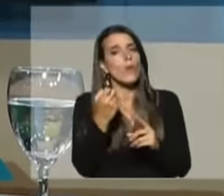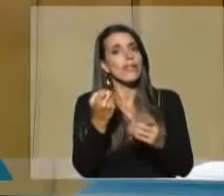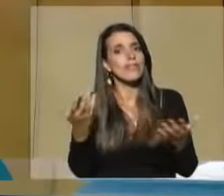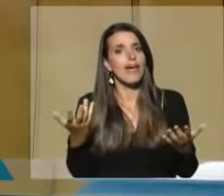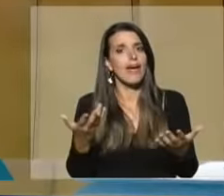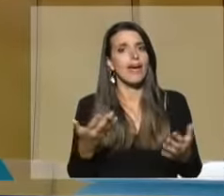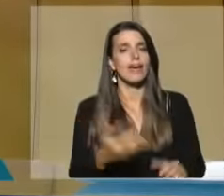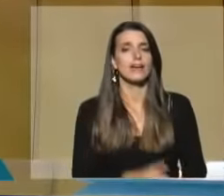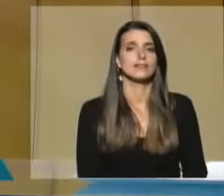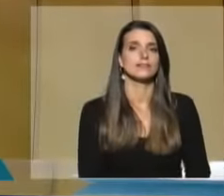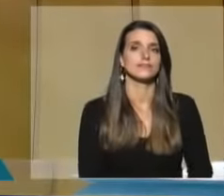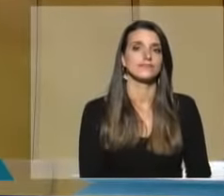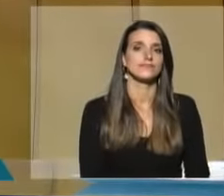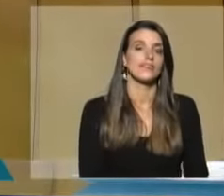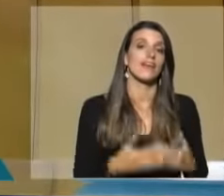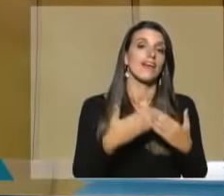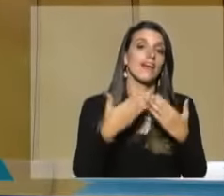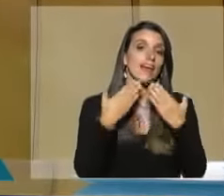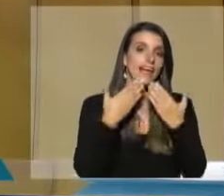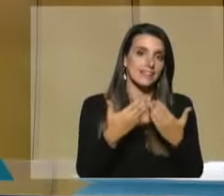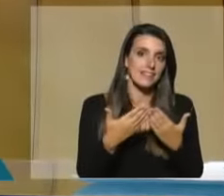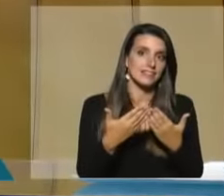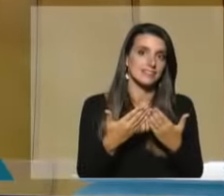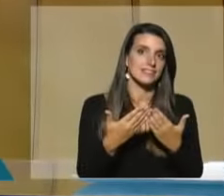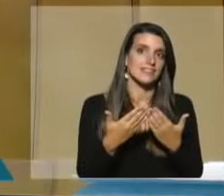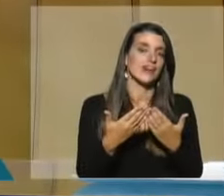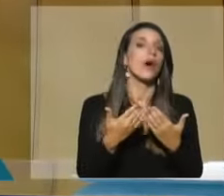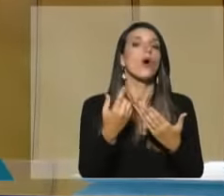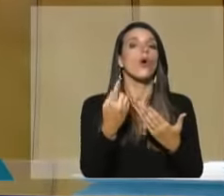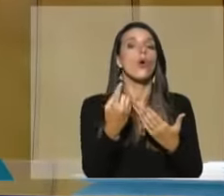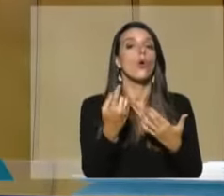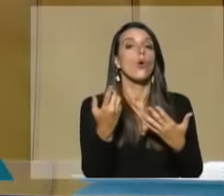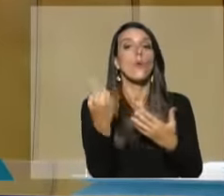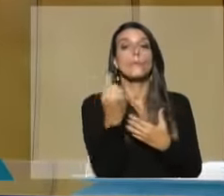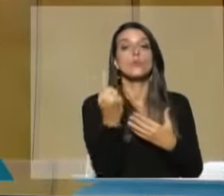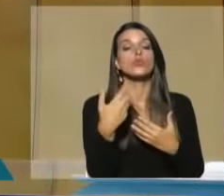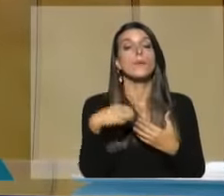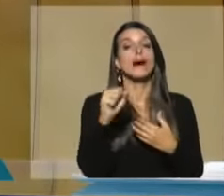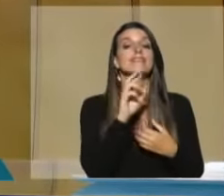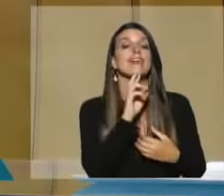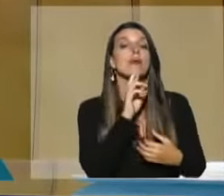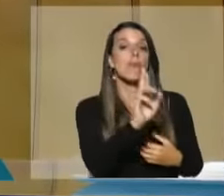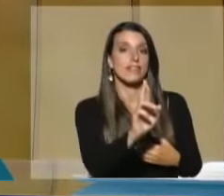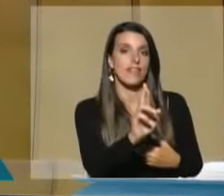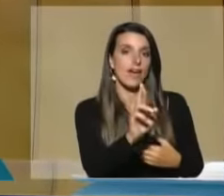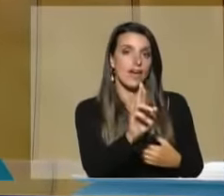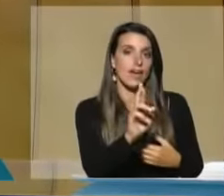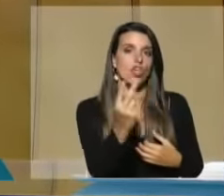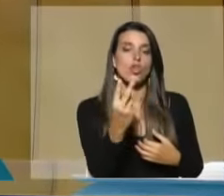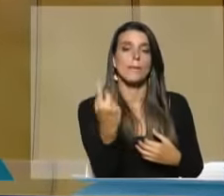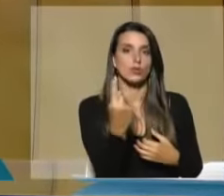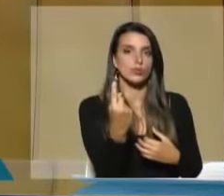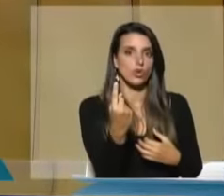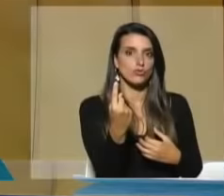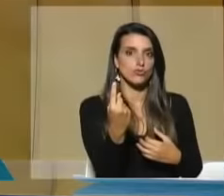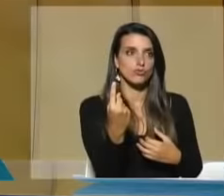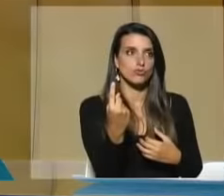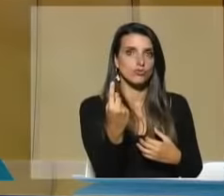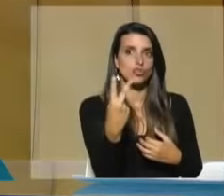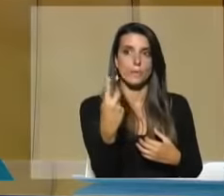Gracias. Gracias por respetar los tiempos. Además, Michelini, un minuto ahora para su respuesta. ¿Dos minutos me están acotando?